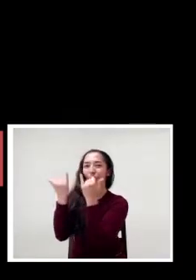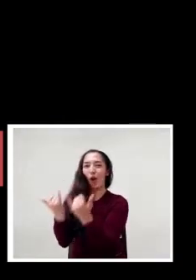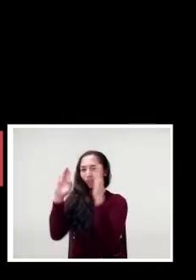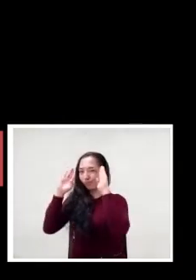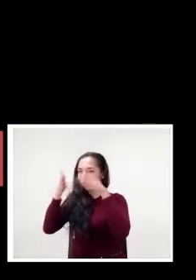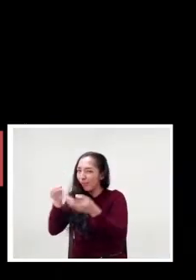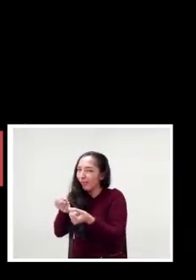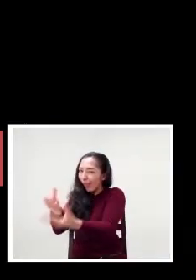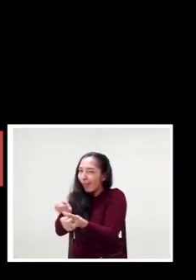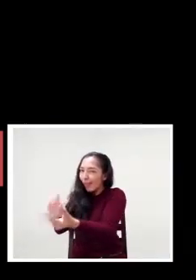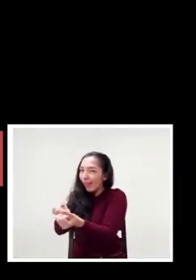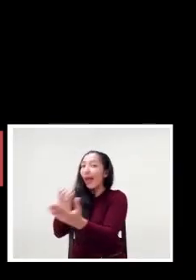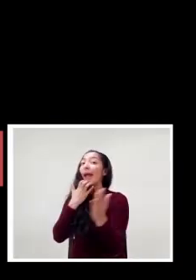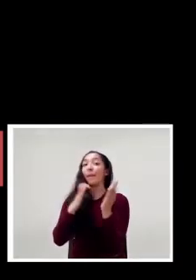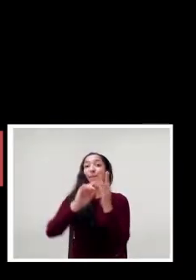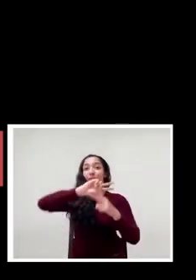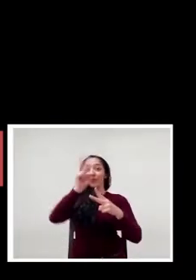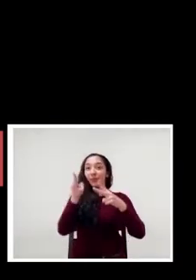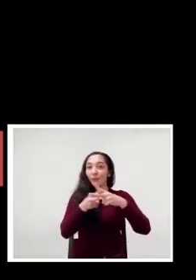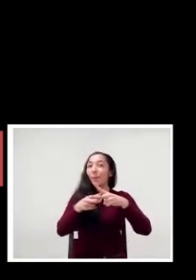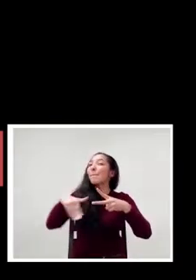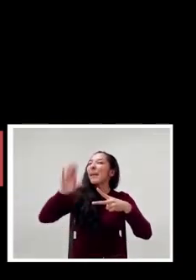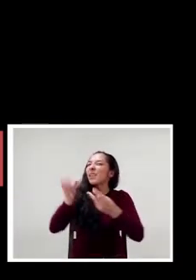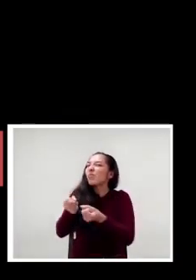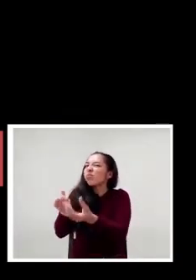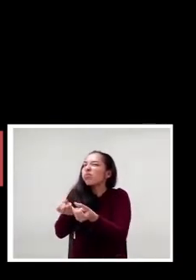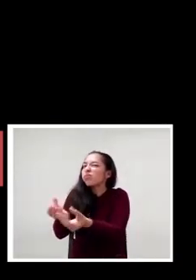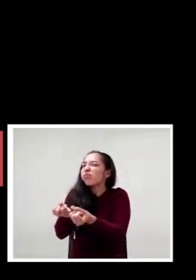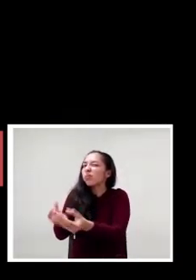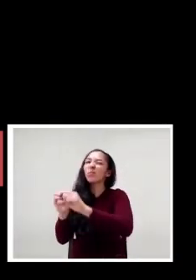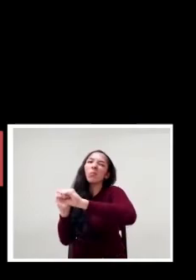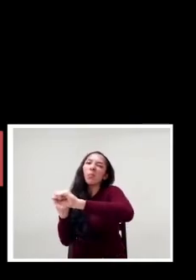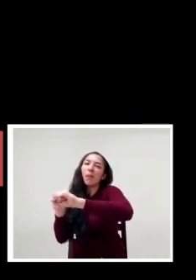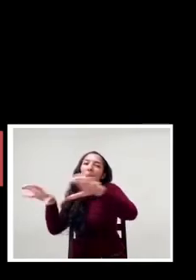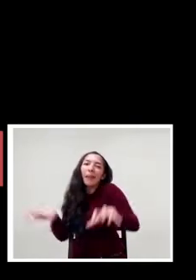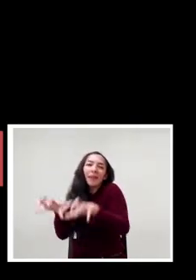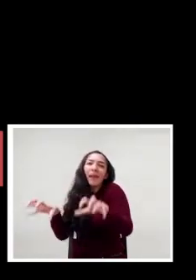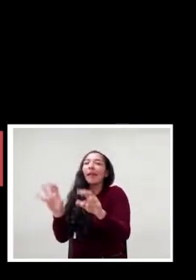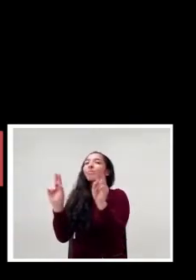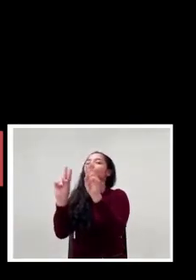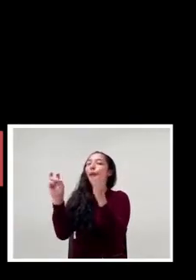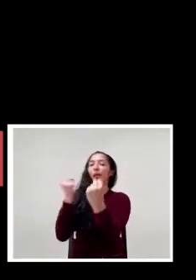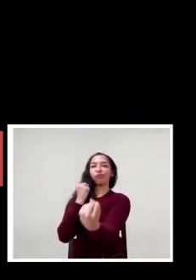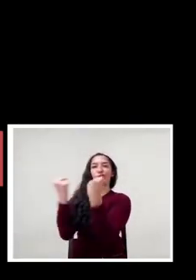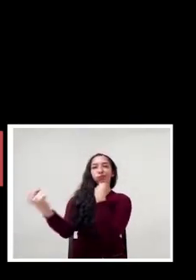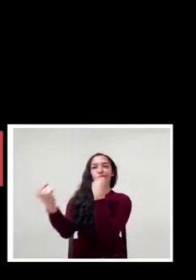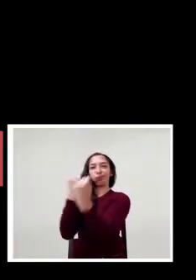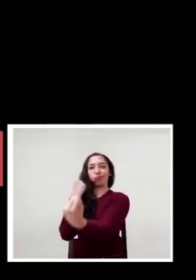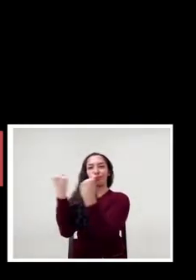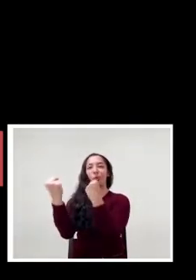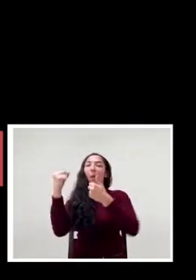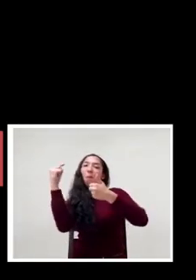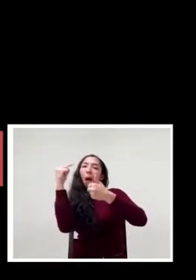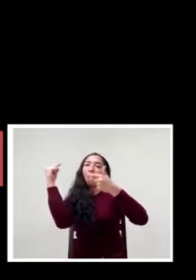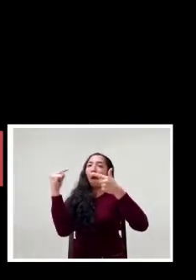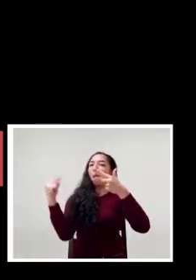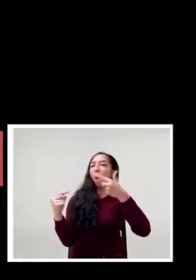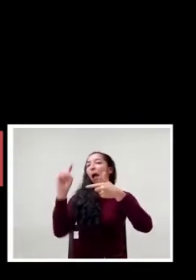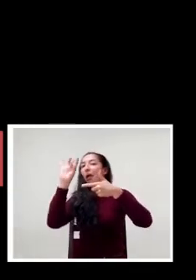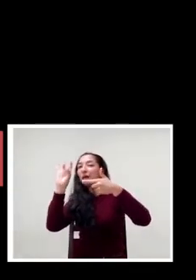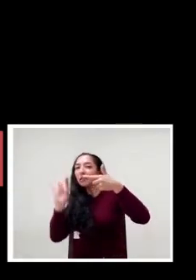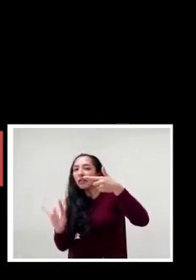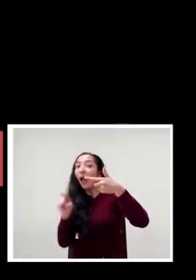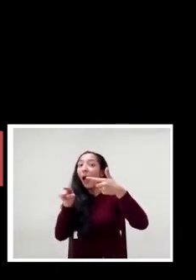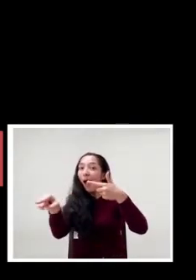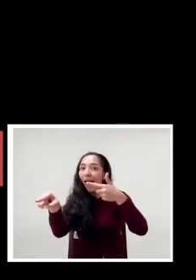así como hemos realizado un trabajo en el segundo periodo. Se han asignado algunas actividades referente a rutinas